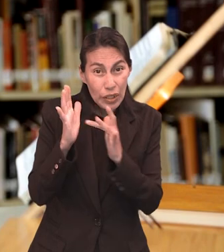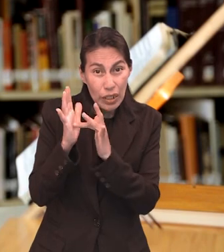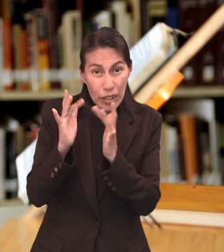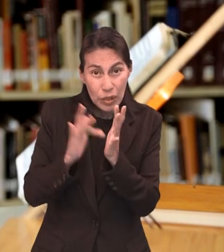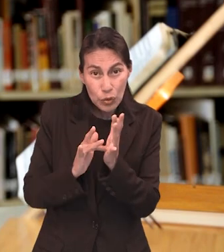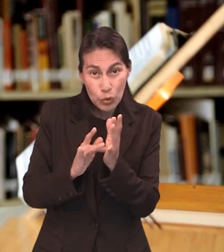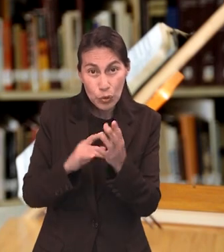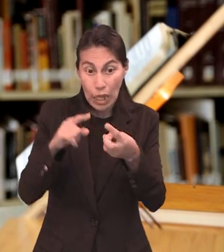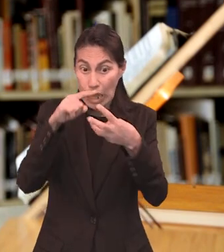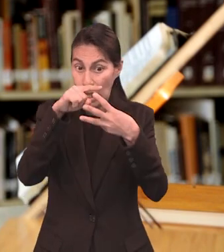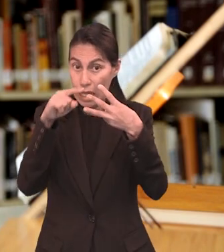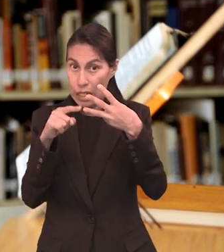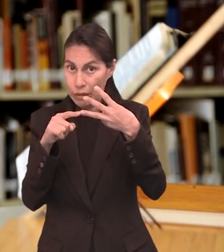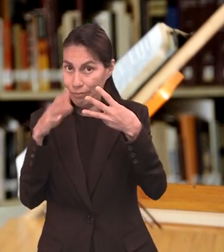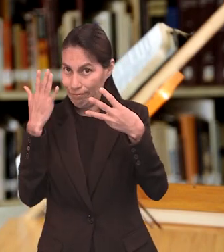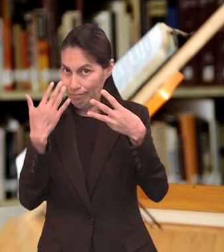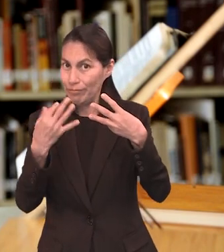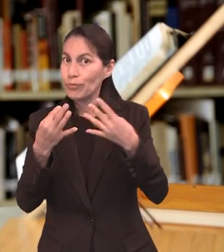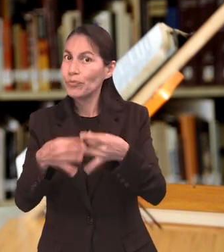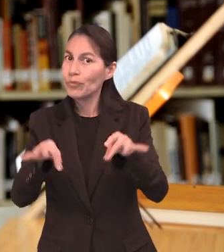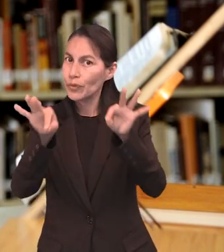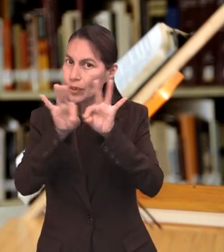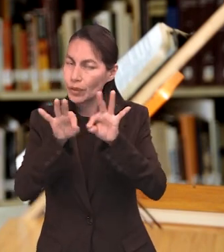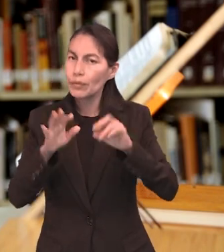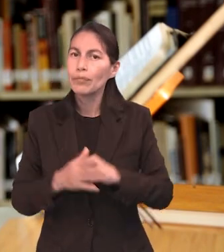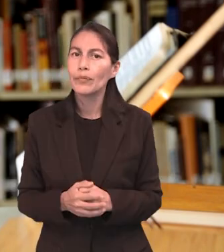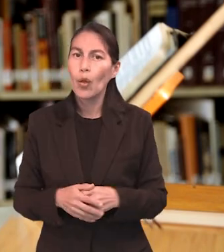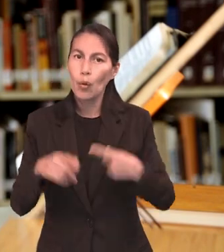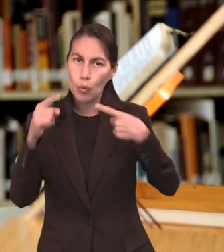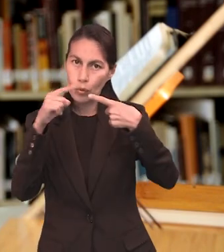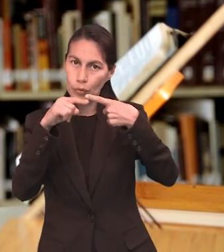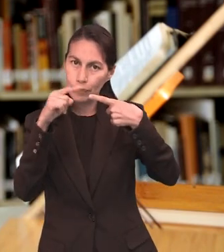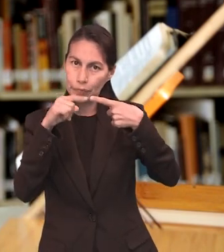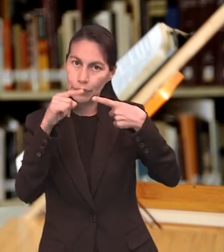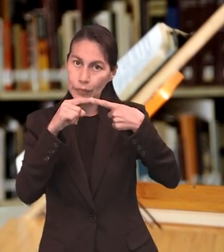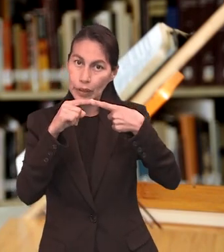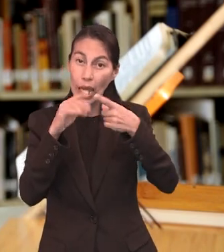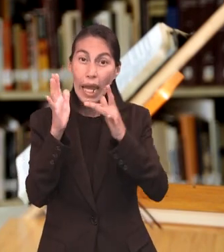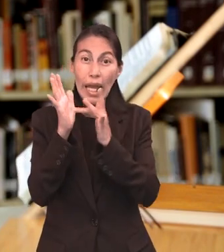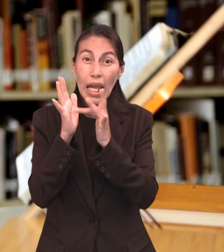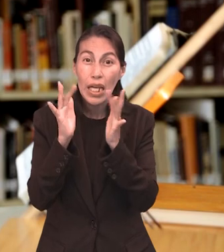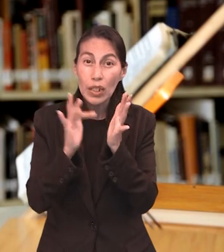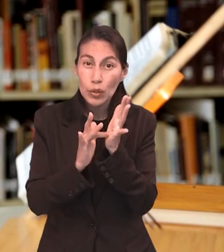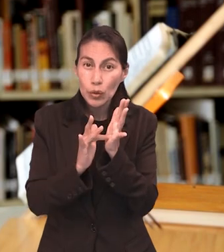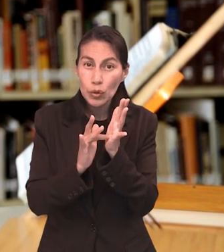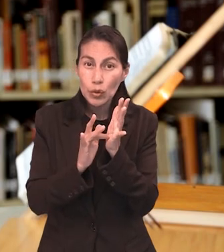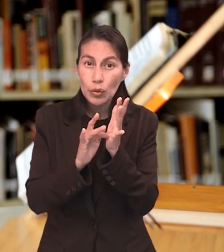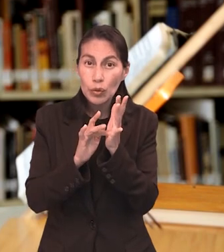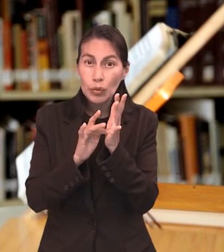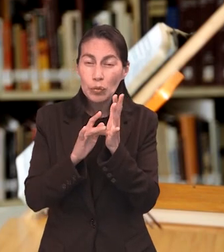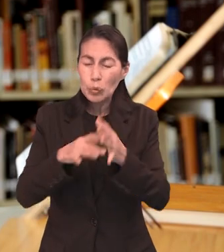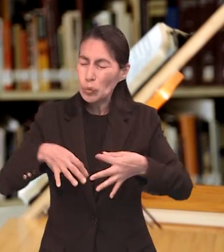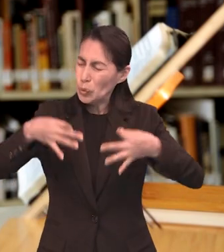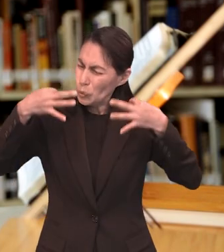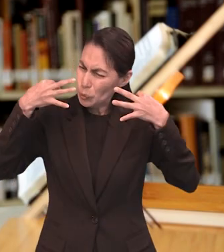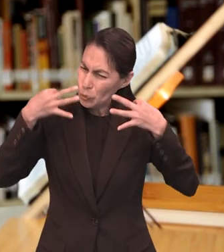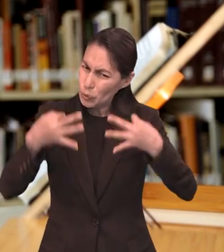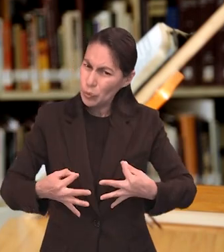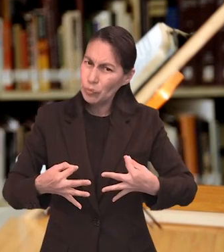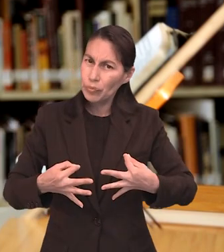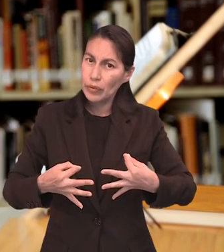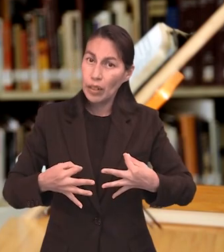tiene por lo menos tres implicaciones muy importantes. Número uno, el sacrificio de Jesús es